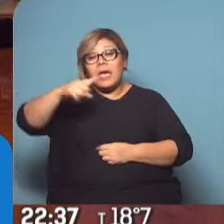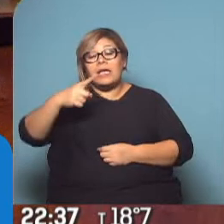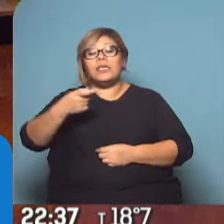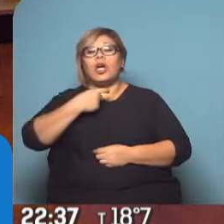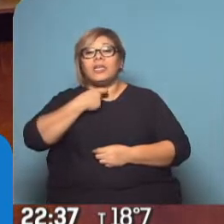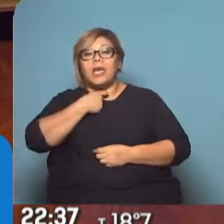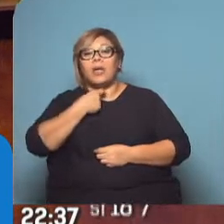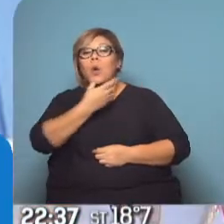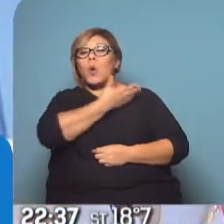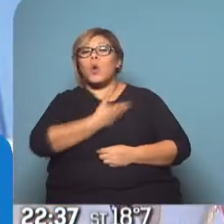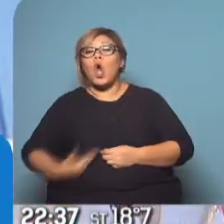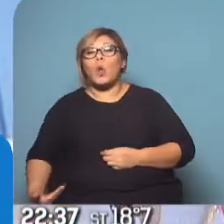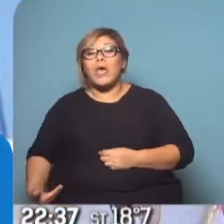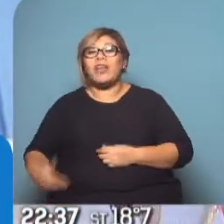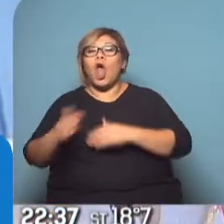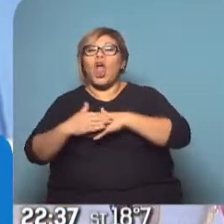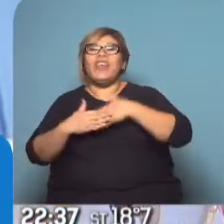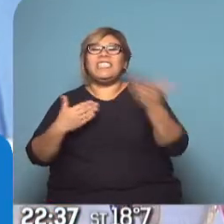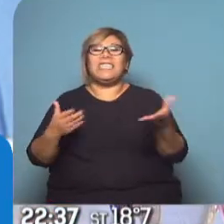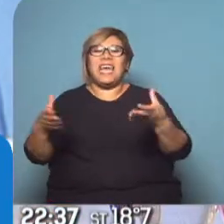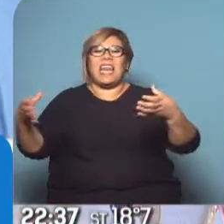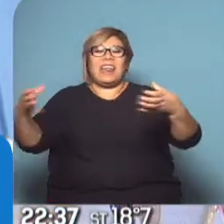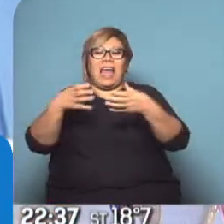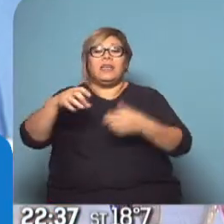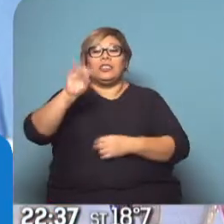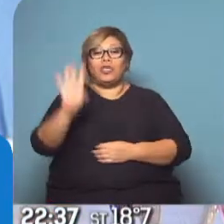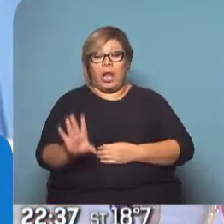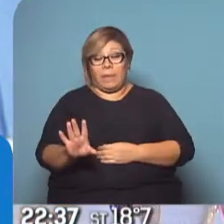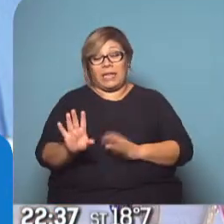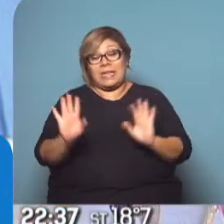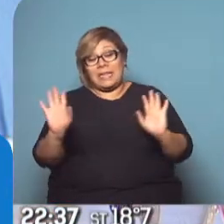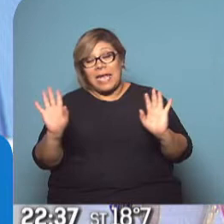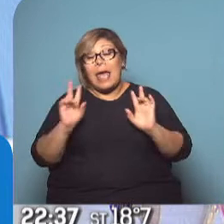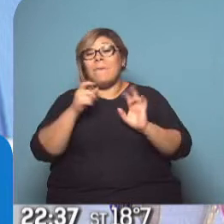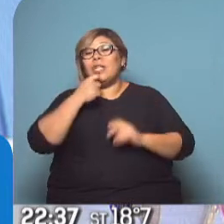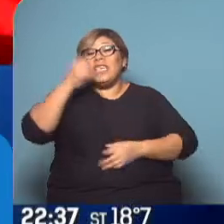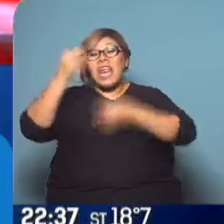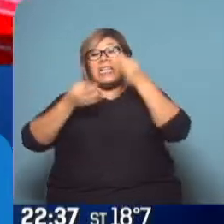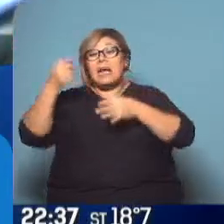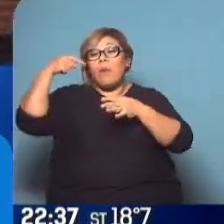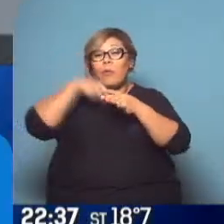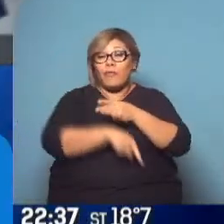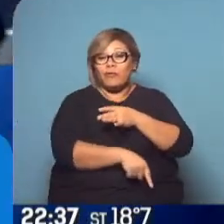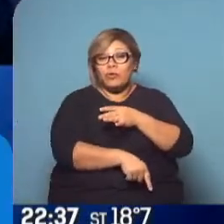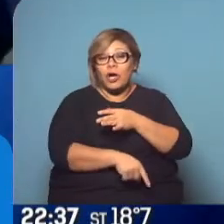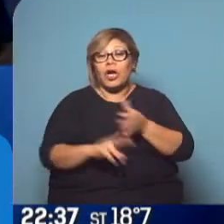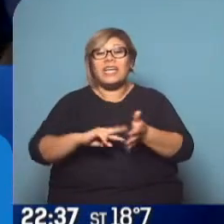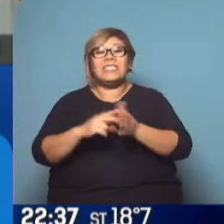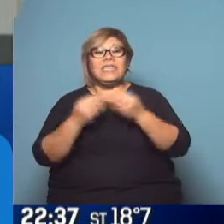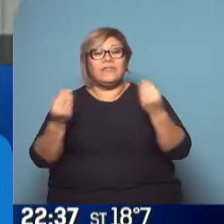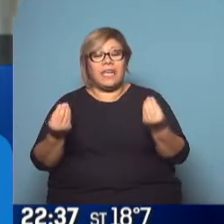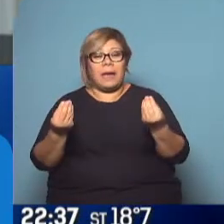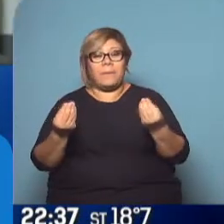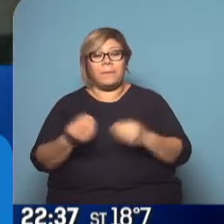izquierdas y centroizquierdas. Para adentro, que es lo que preguntabas, el análisis un poquito más profundo es que en realidad la aparición de